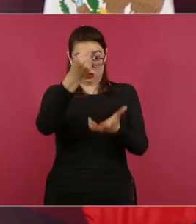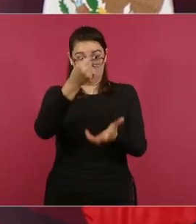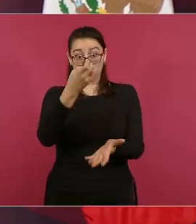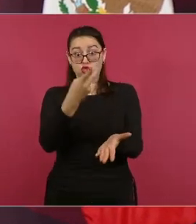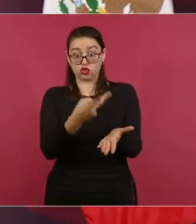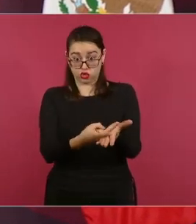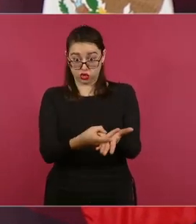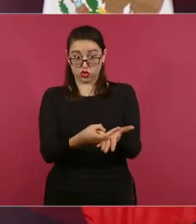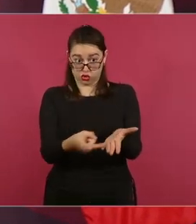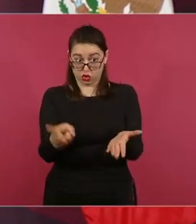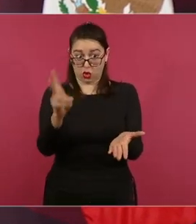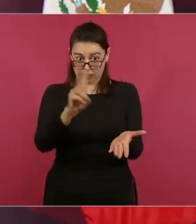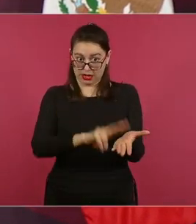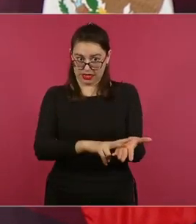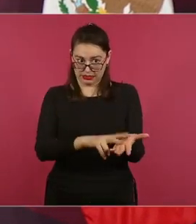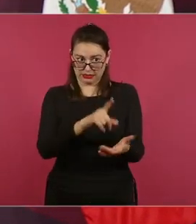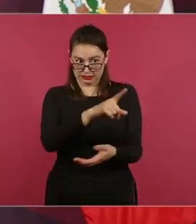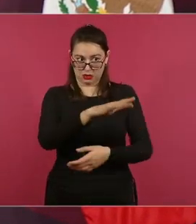porque así es,